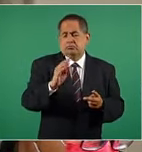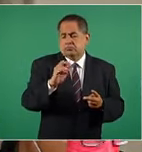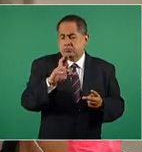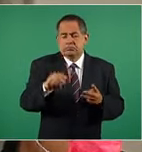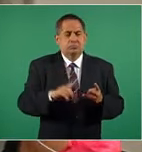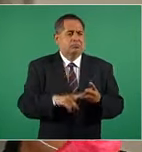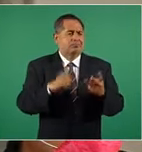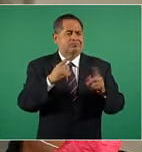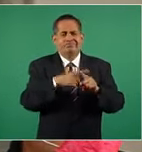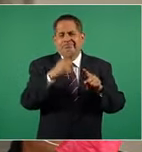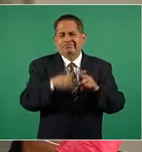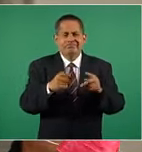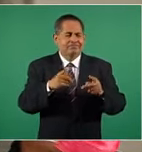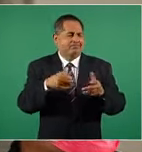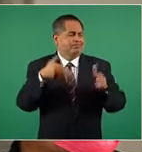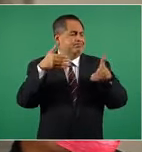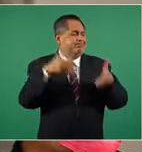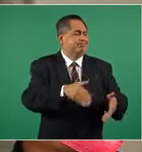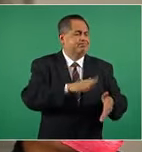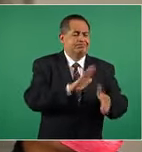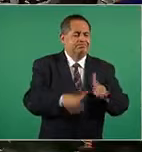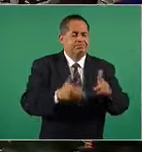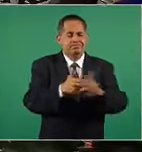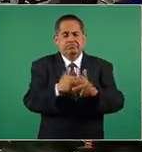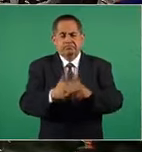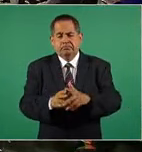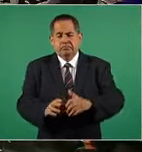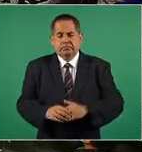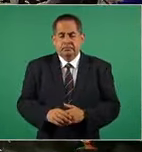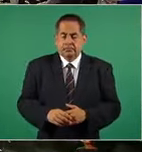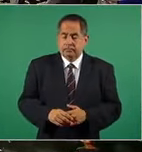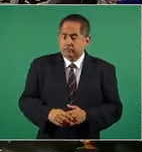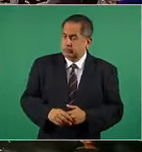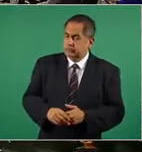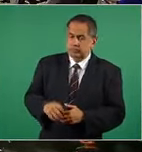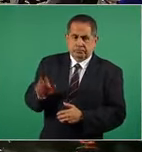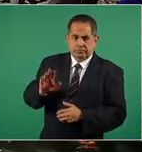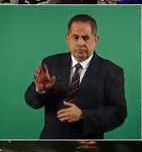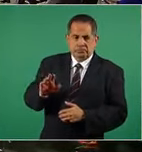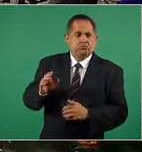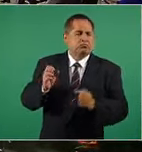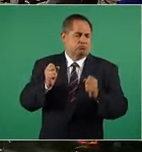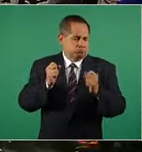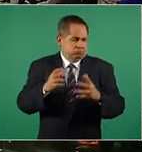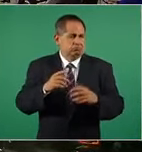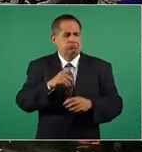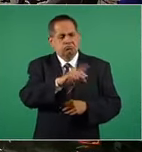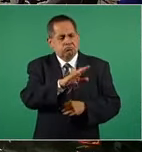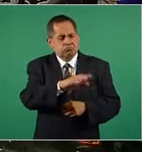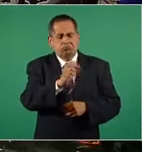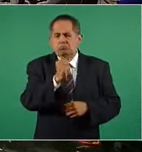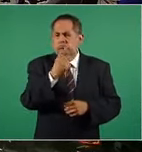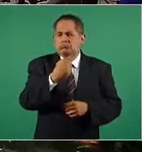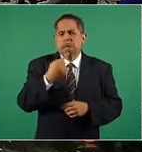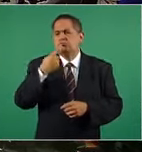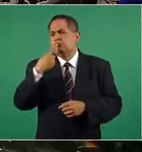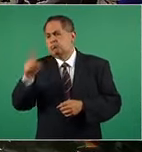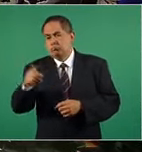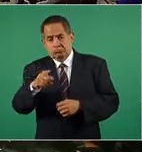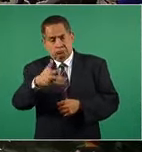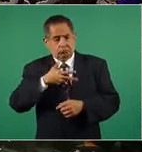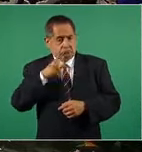las miles de fosas. No, en muchos casos hay denuncias y cualquier ciudadano puede